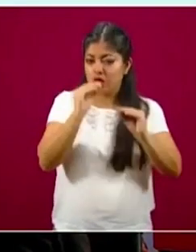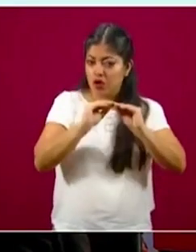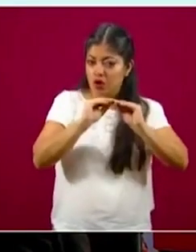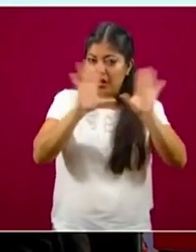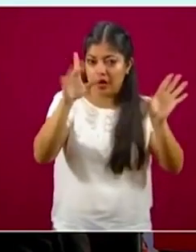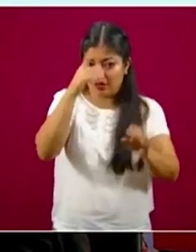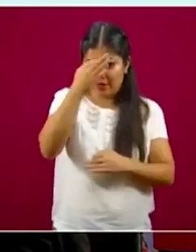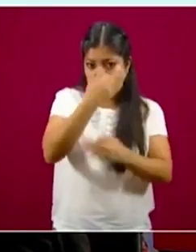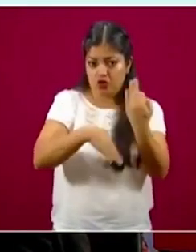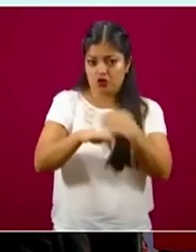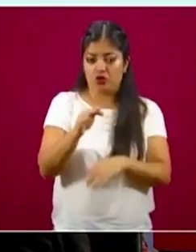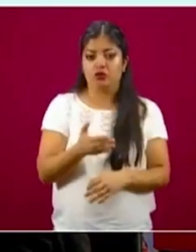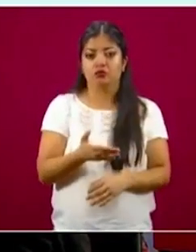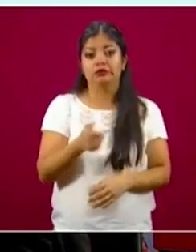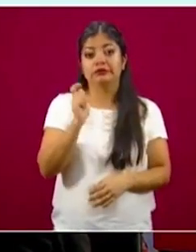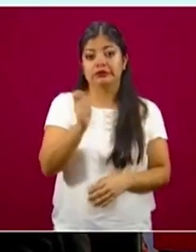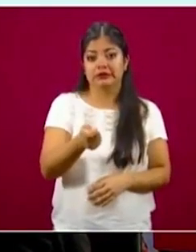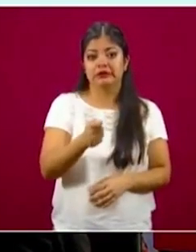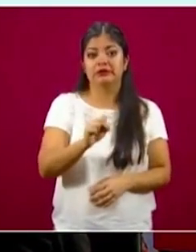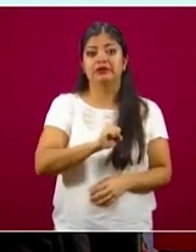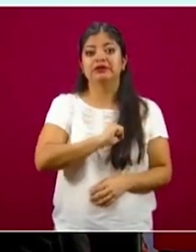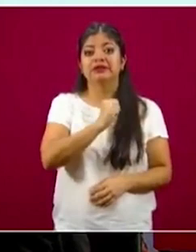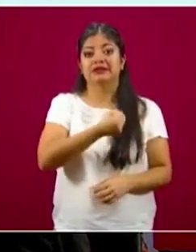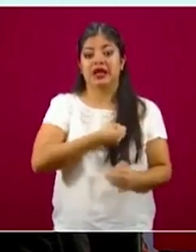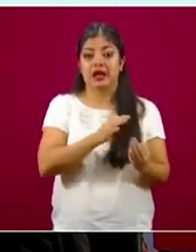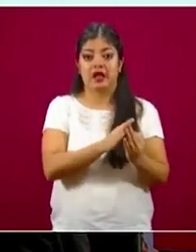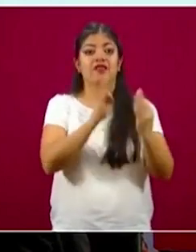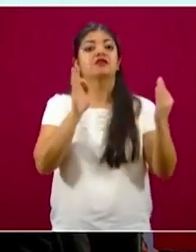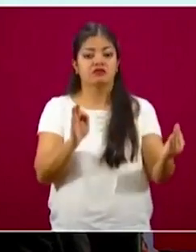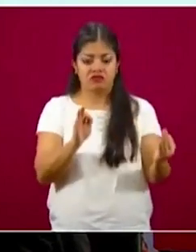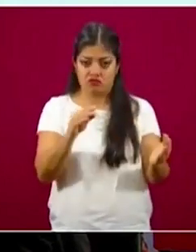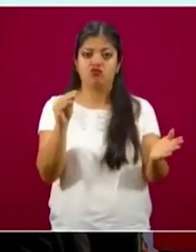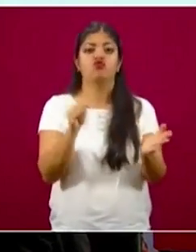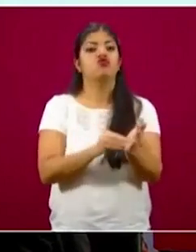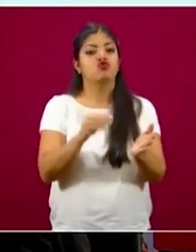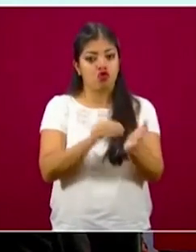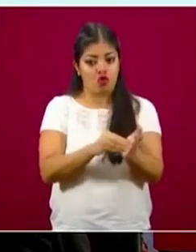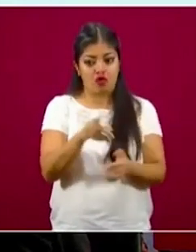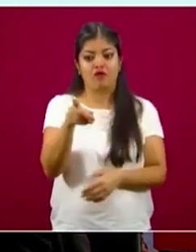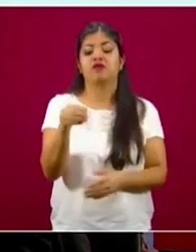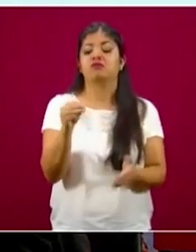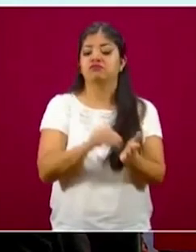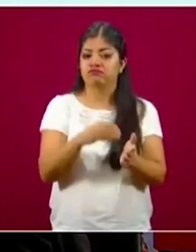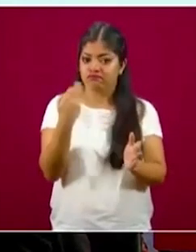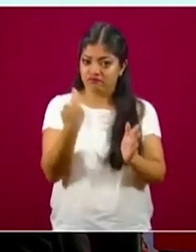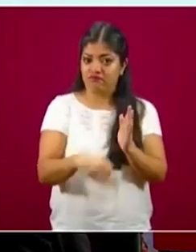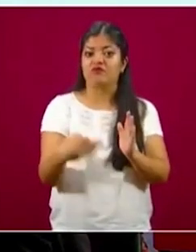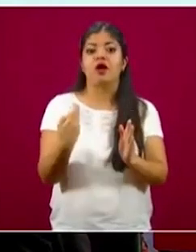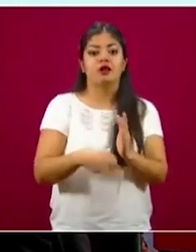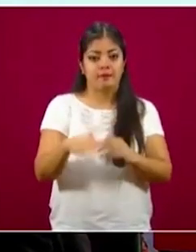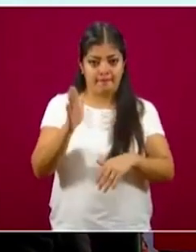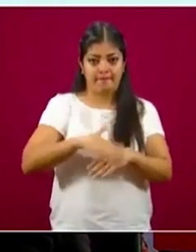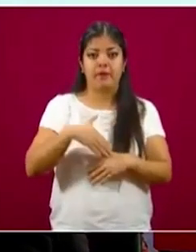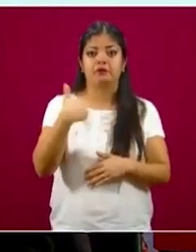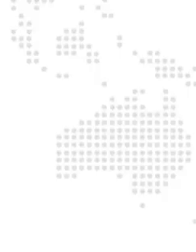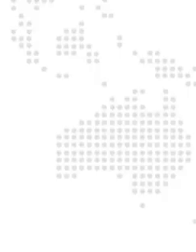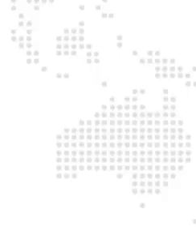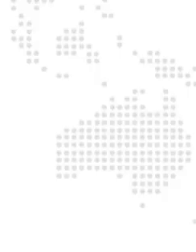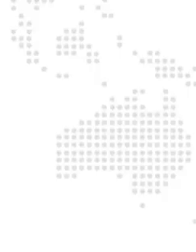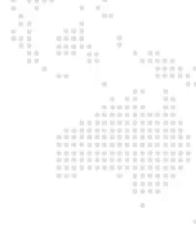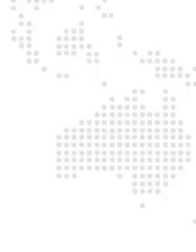eso. Aquí está Susana Distancia, seguirá acompañándonos todavía durante varias semanas.